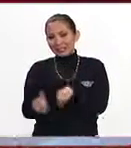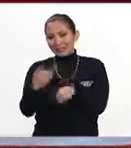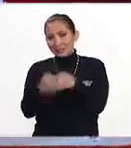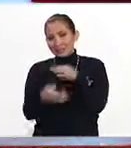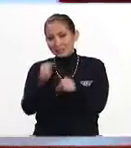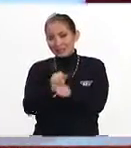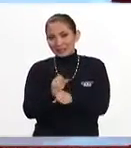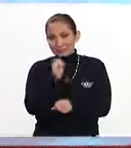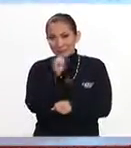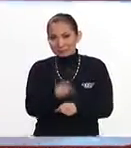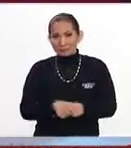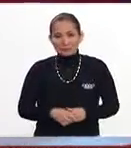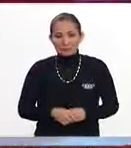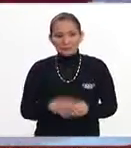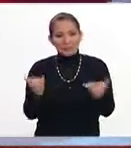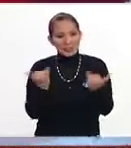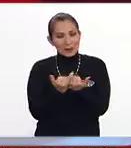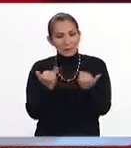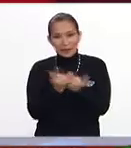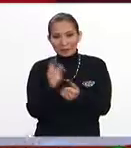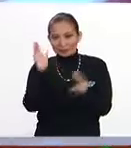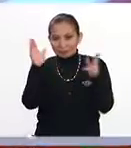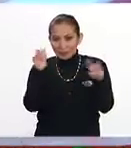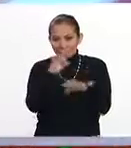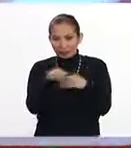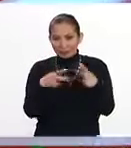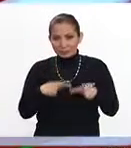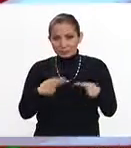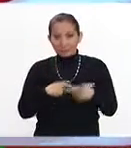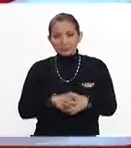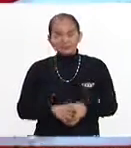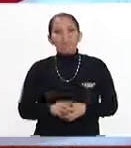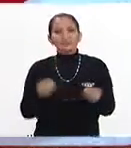excelente fin de semana. Igualmente, un saludo a ti y a todos. Gracias, muchas gracias.